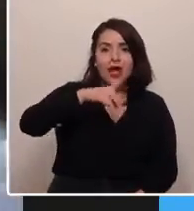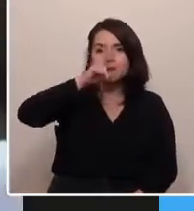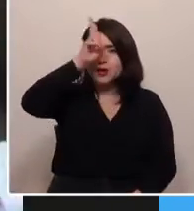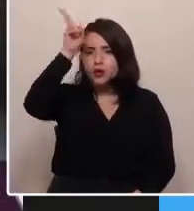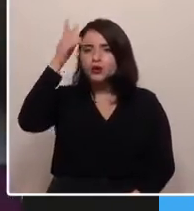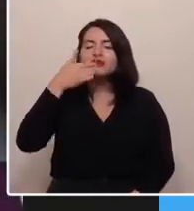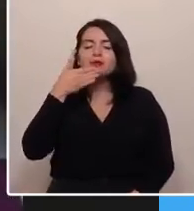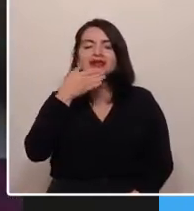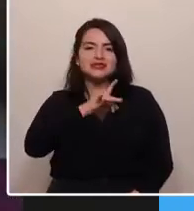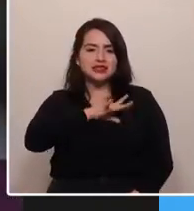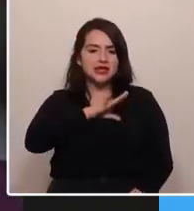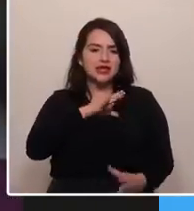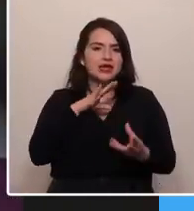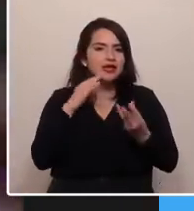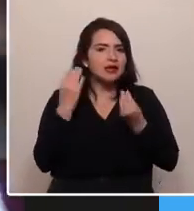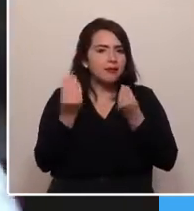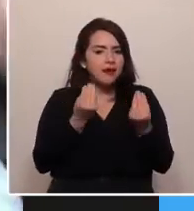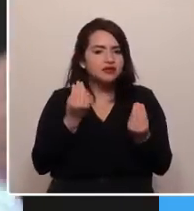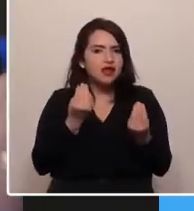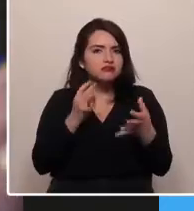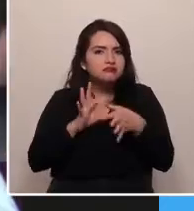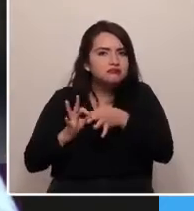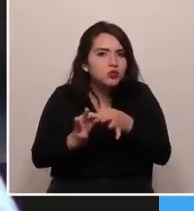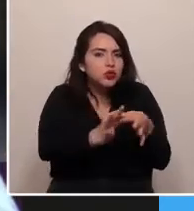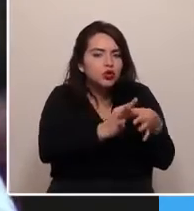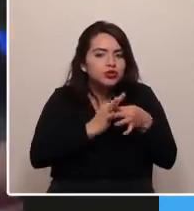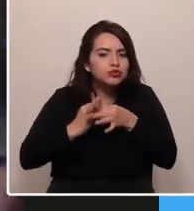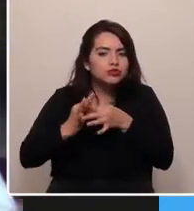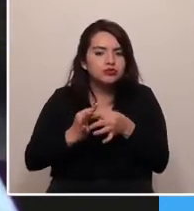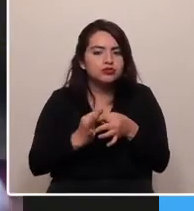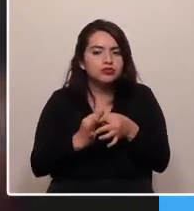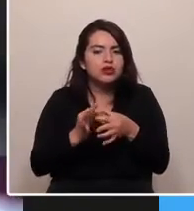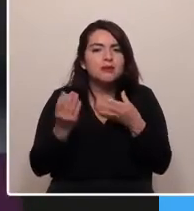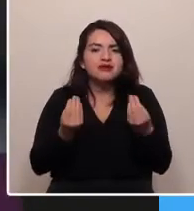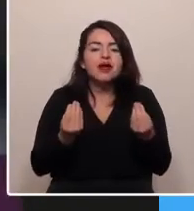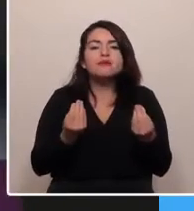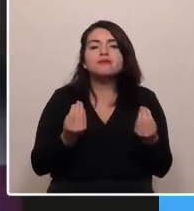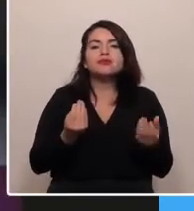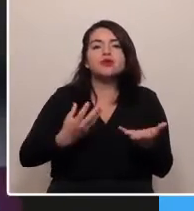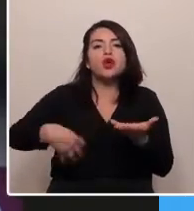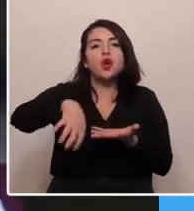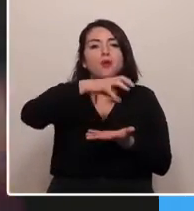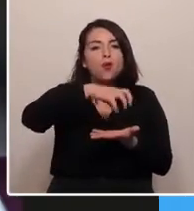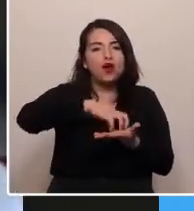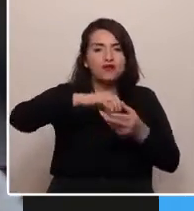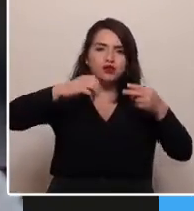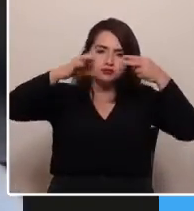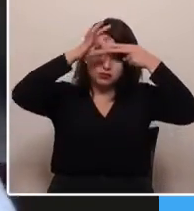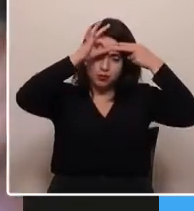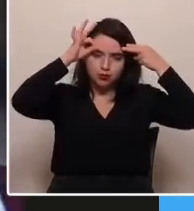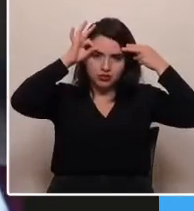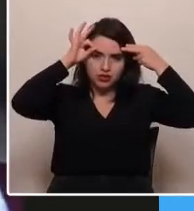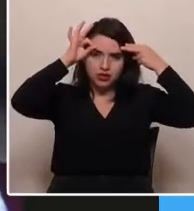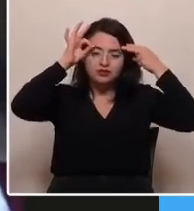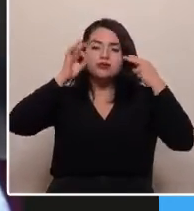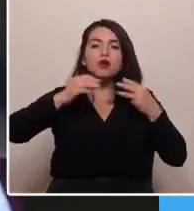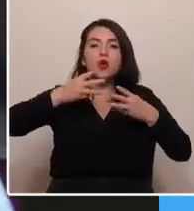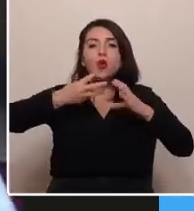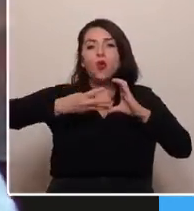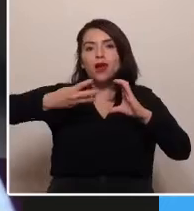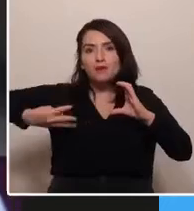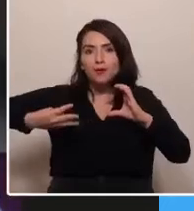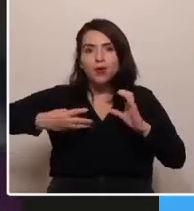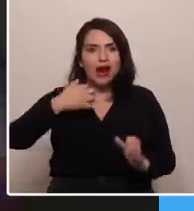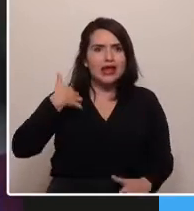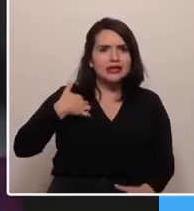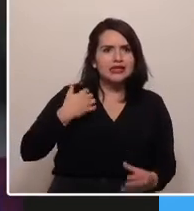Chile. ¿Qué pasa cuando se intenten unir? ¿Qué pasa cuando se intenten unir el pueblo mapuche en el Gualmapu con el parte argentina? Sacamos del pueblo originario. Veamos